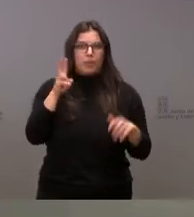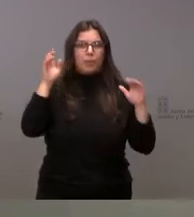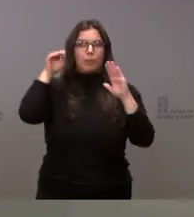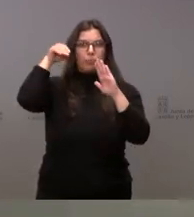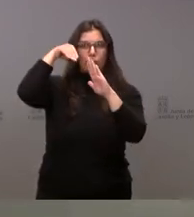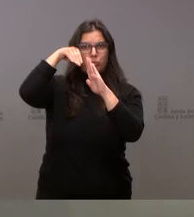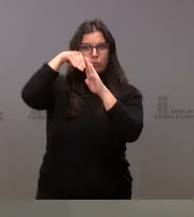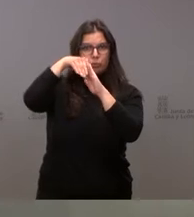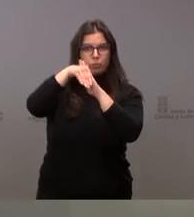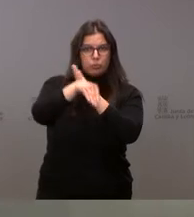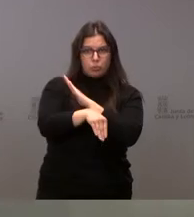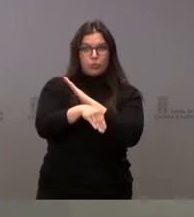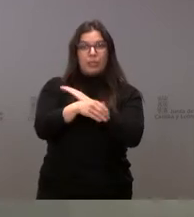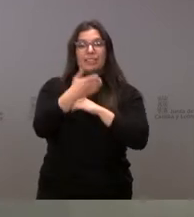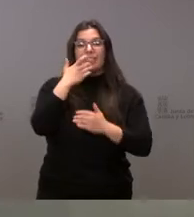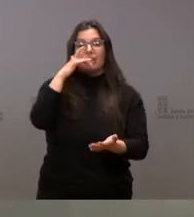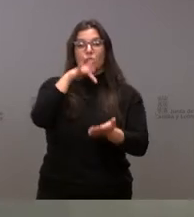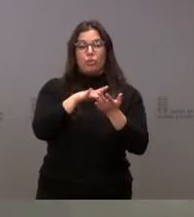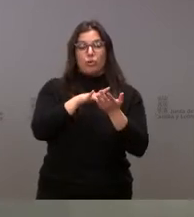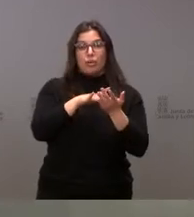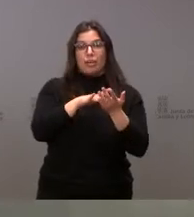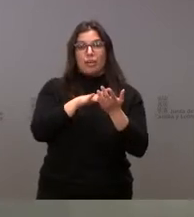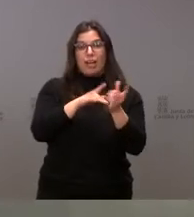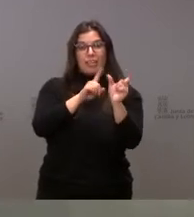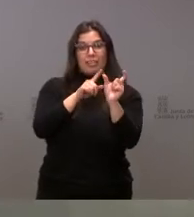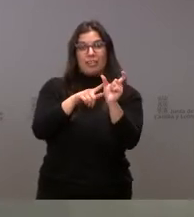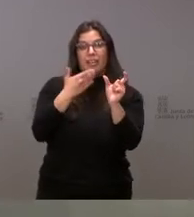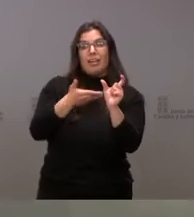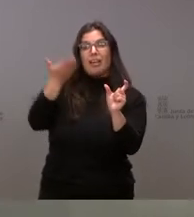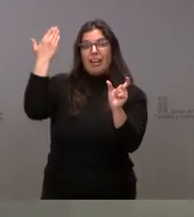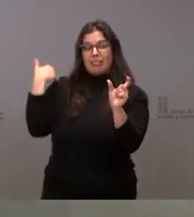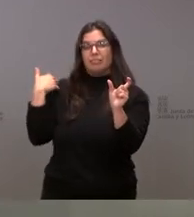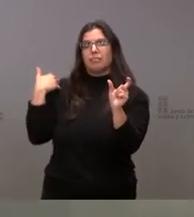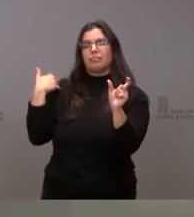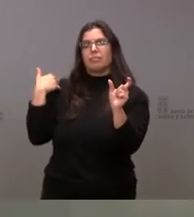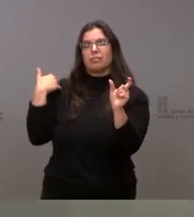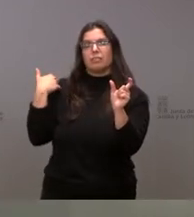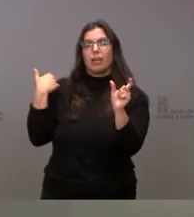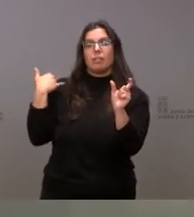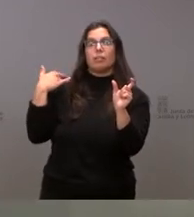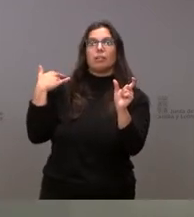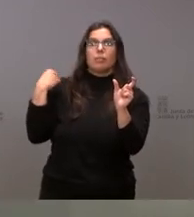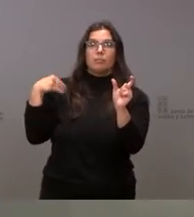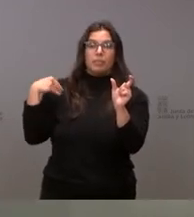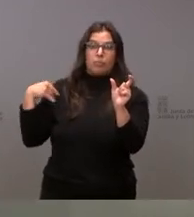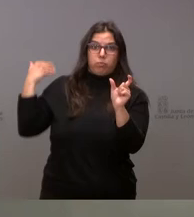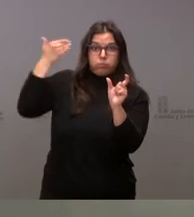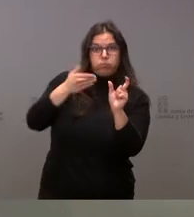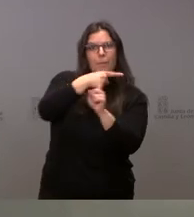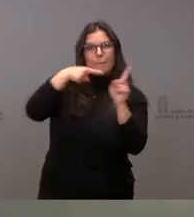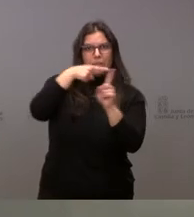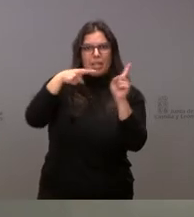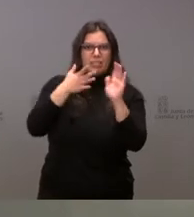7 días es claramente por debajo de la mitad de lo que es a 14 días, lo que da idea de esta tendencia